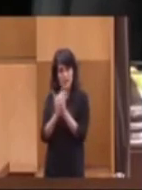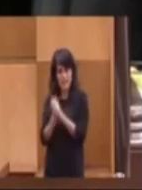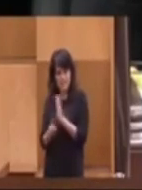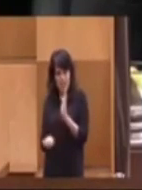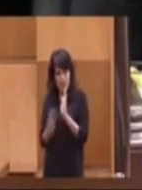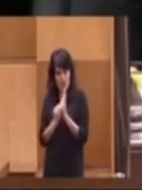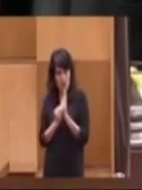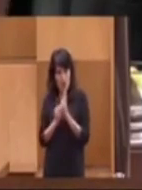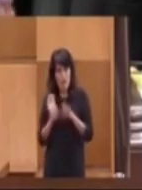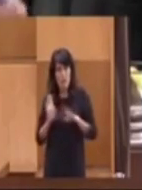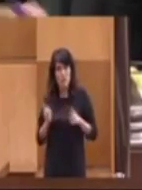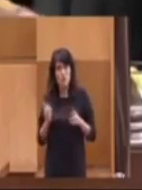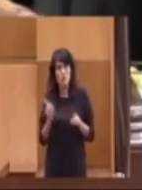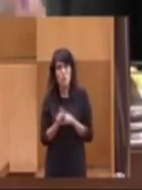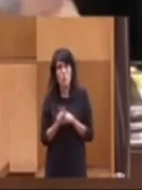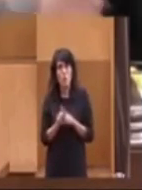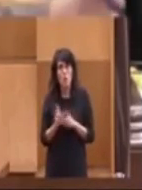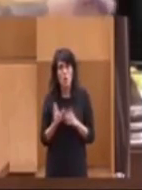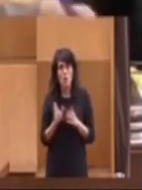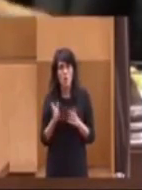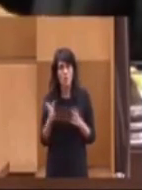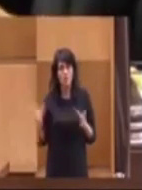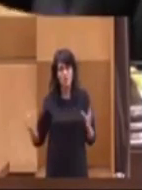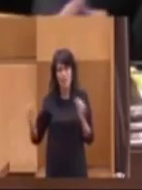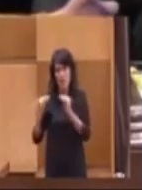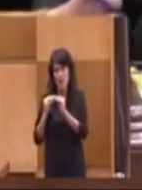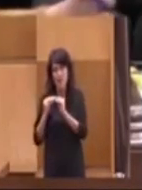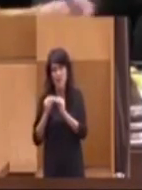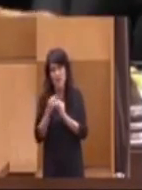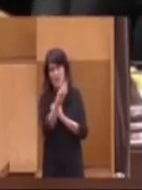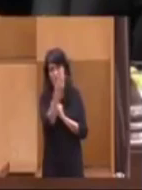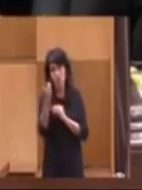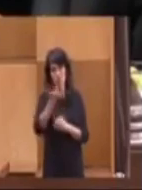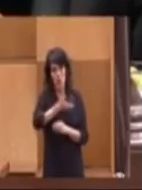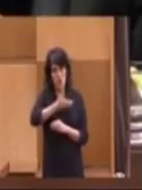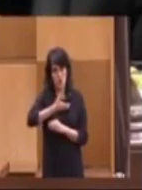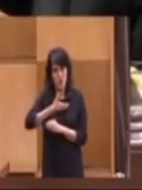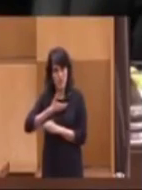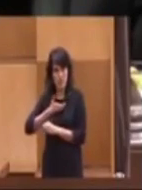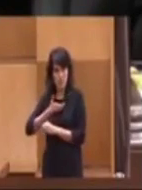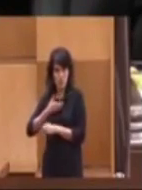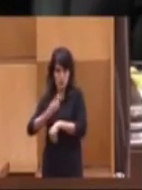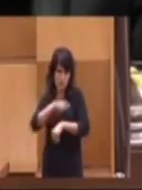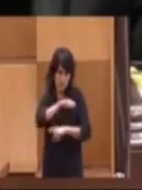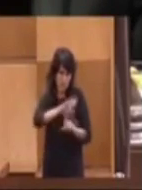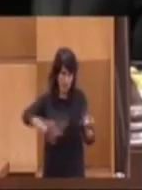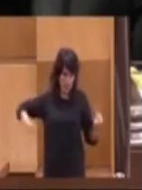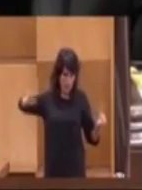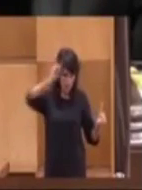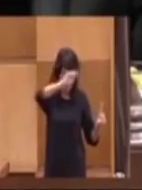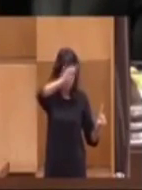un poco, bueno, pues para ir acorde con lo que están haciendo el resto de ayuntamientos de España.